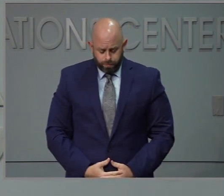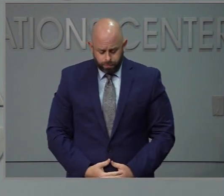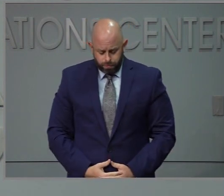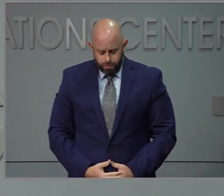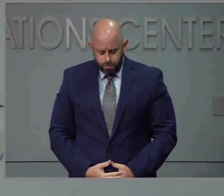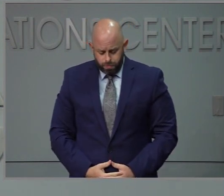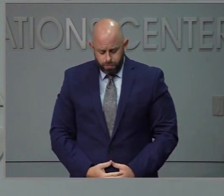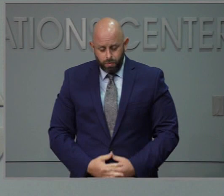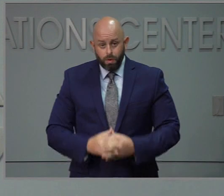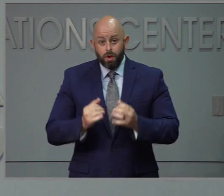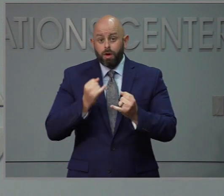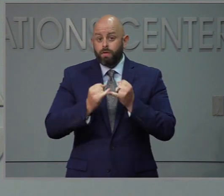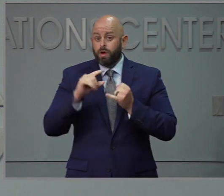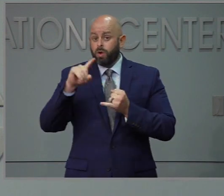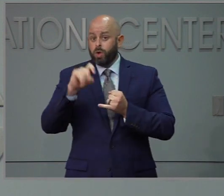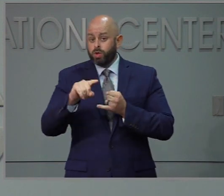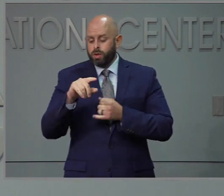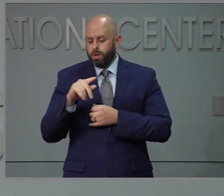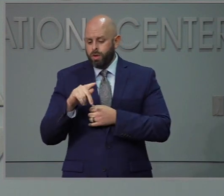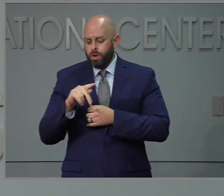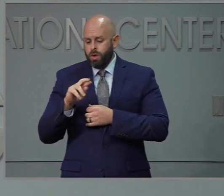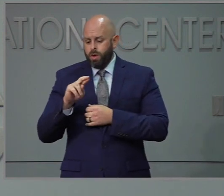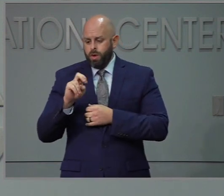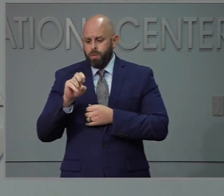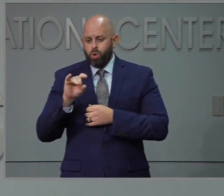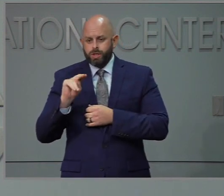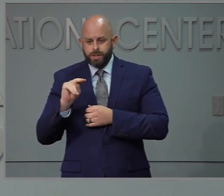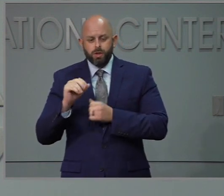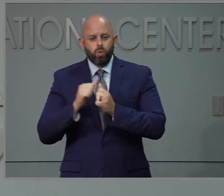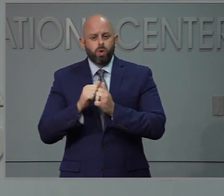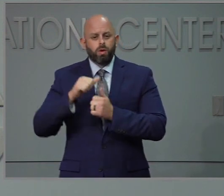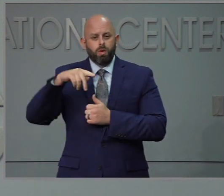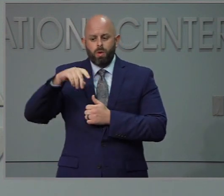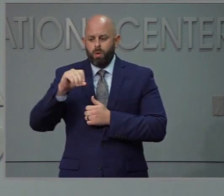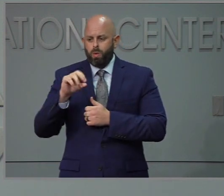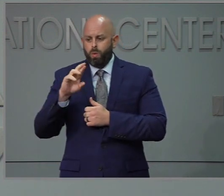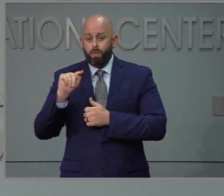La última. Fuerza y dítenme castramón.